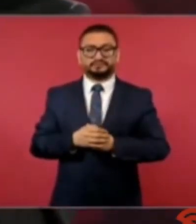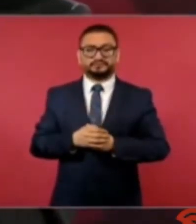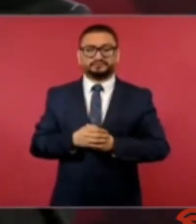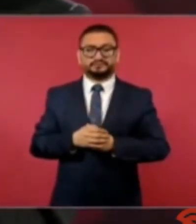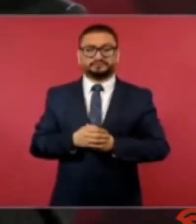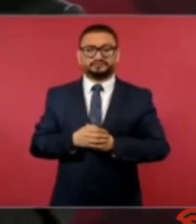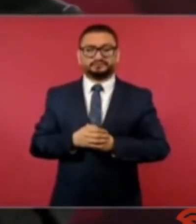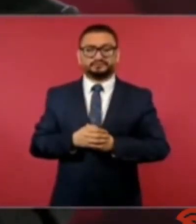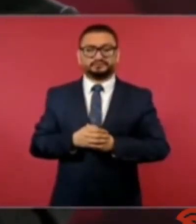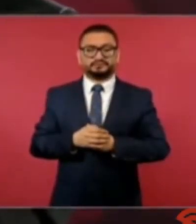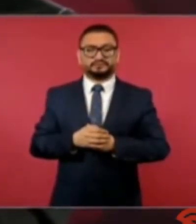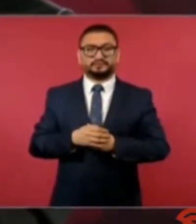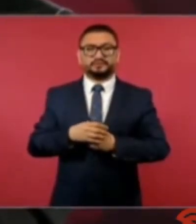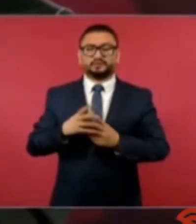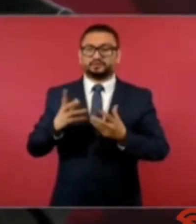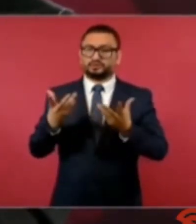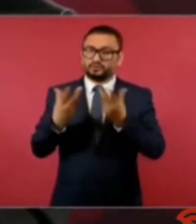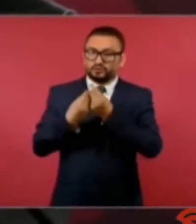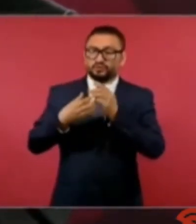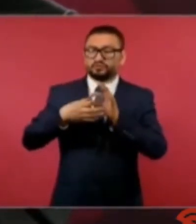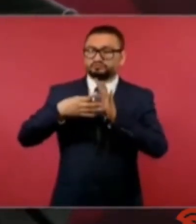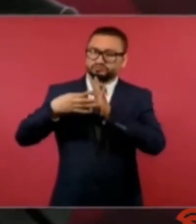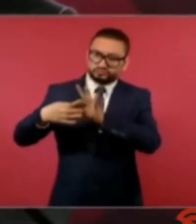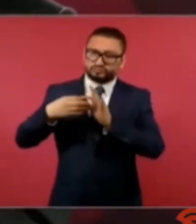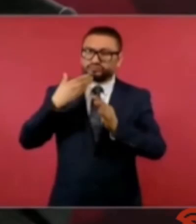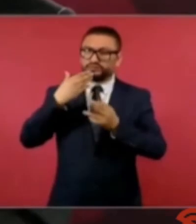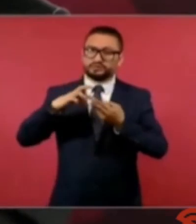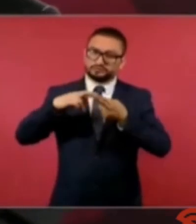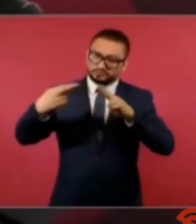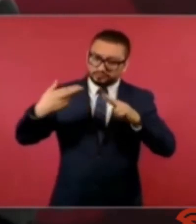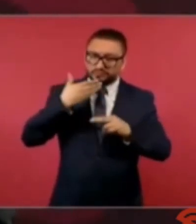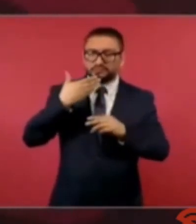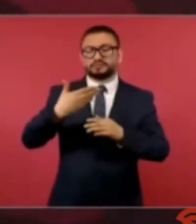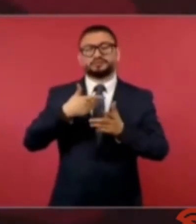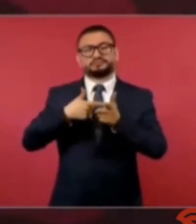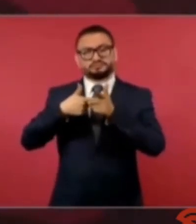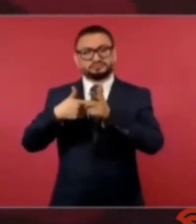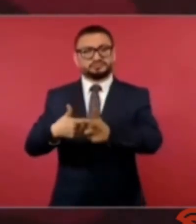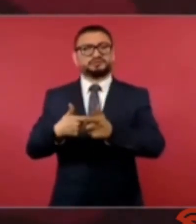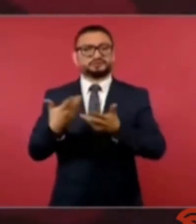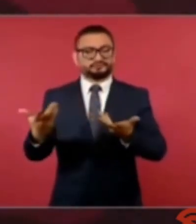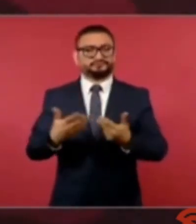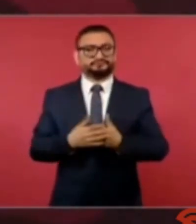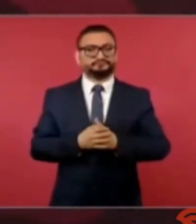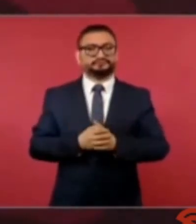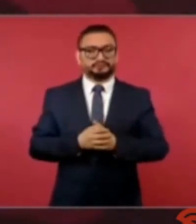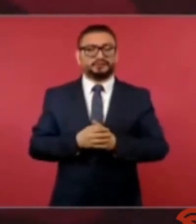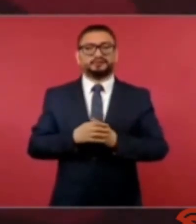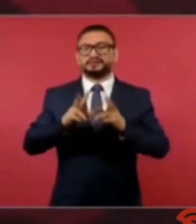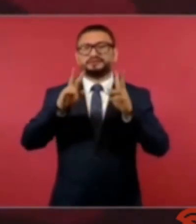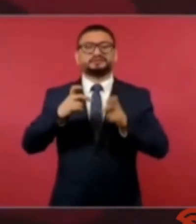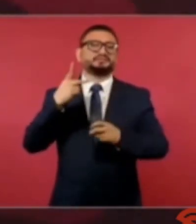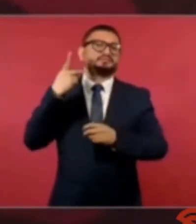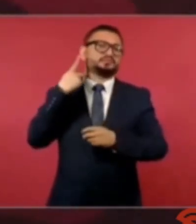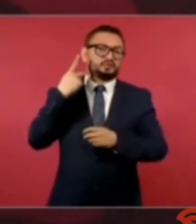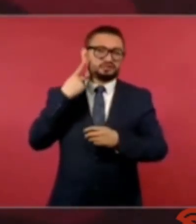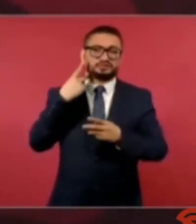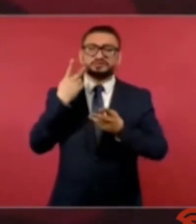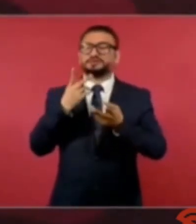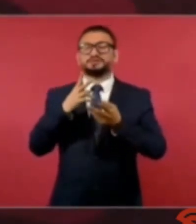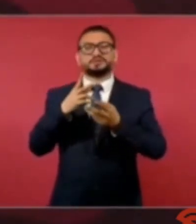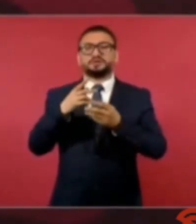teniendo buenas relaciones estamos mantener buenas relaciones política de buena vecindad